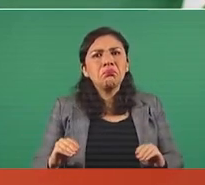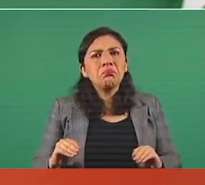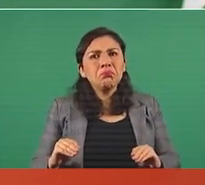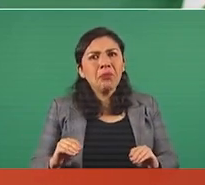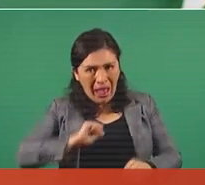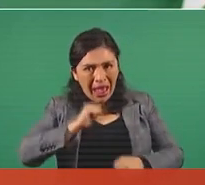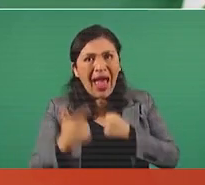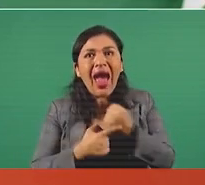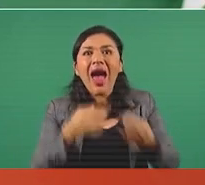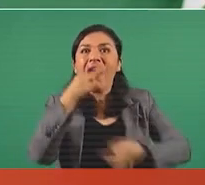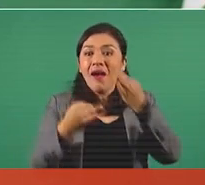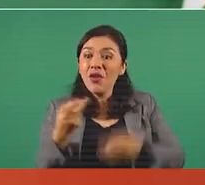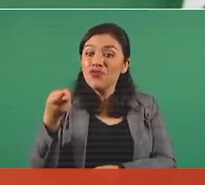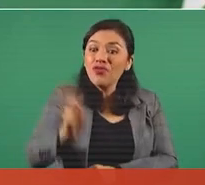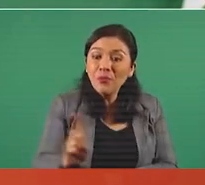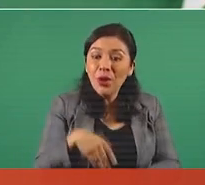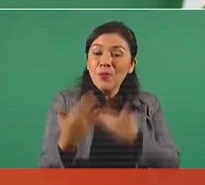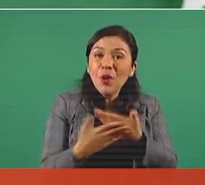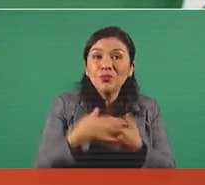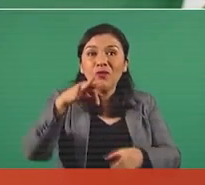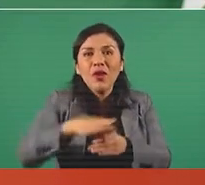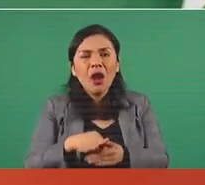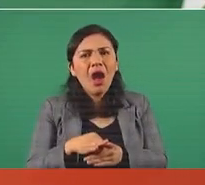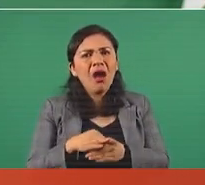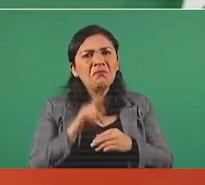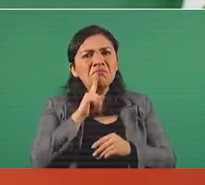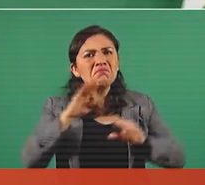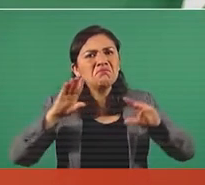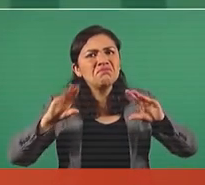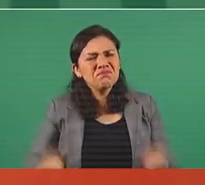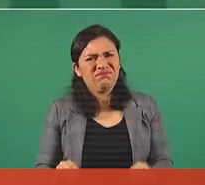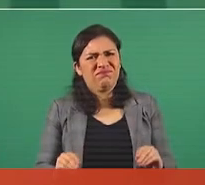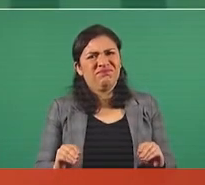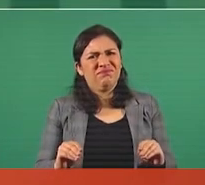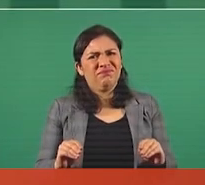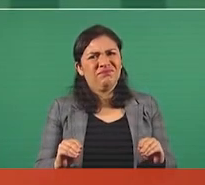al contrario.